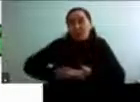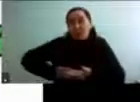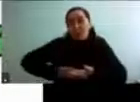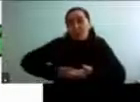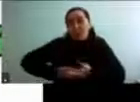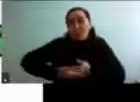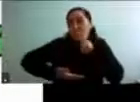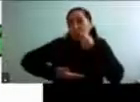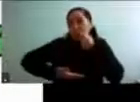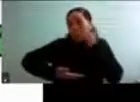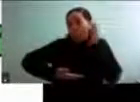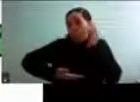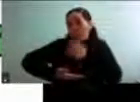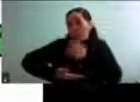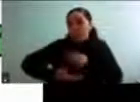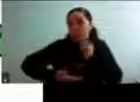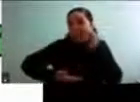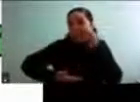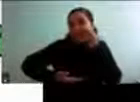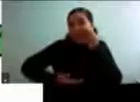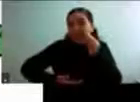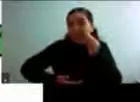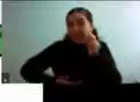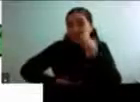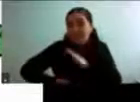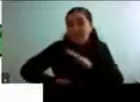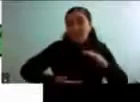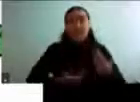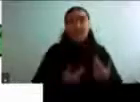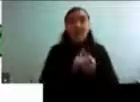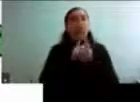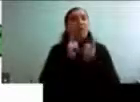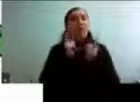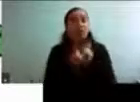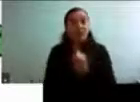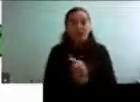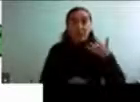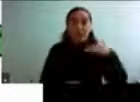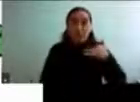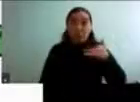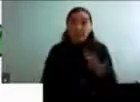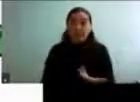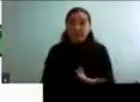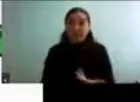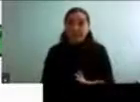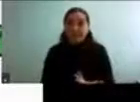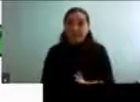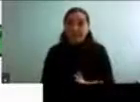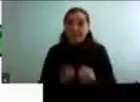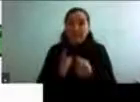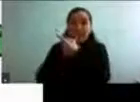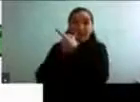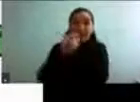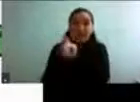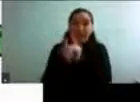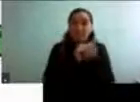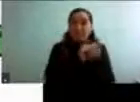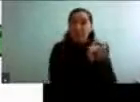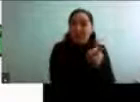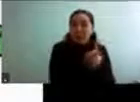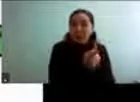nieta, ¿no? Y es un cambio importante que se enfrenta. Ahora, aquí estamos combinando cambios que tienen como una